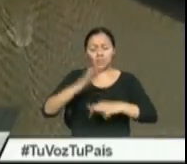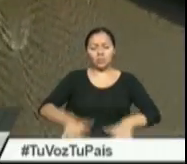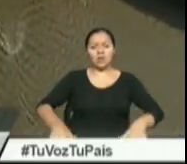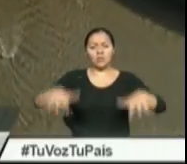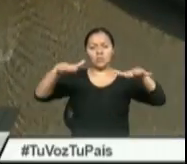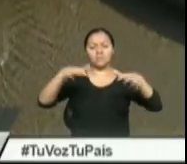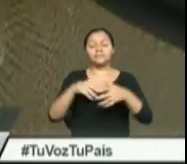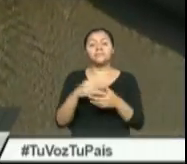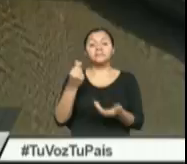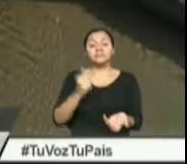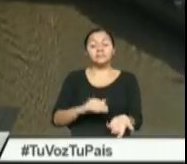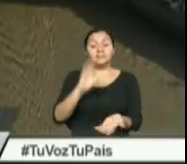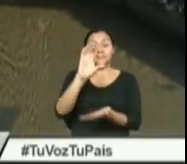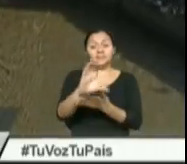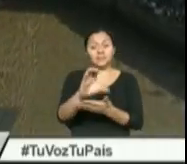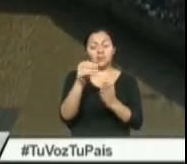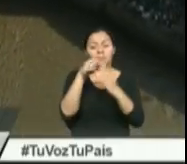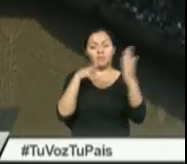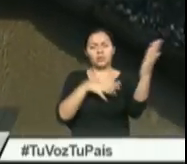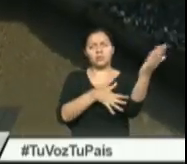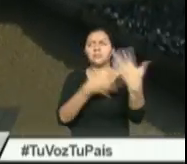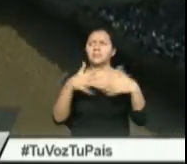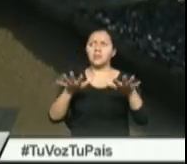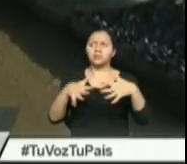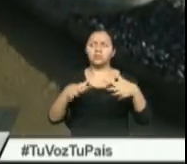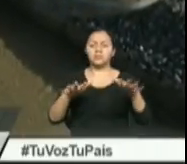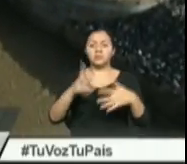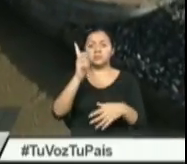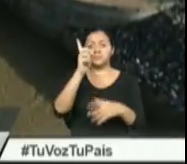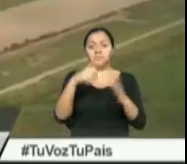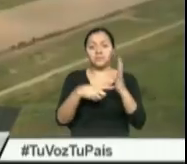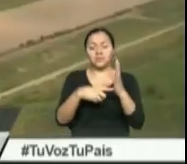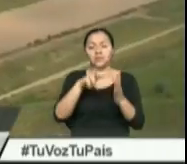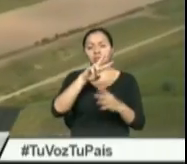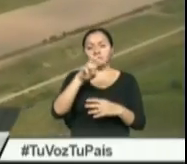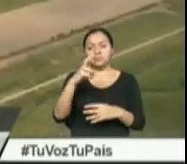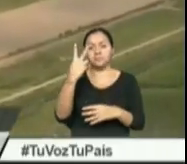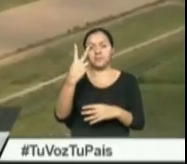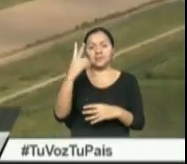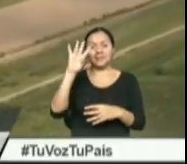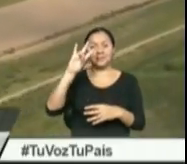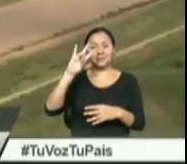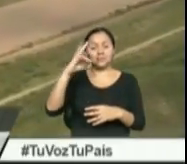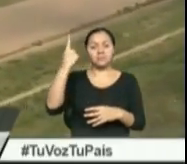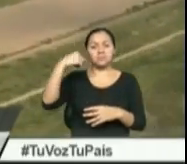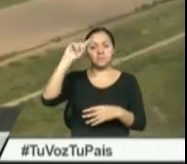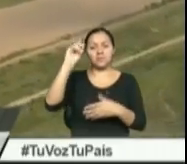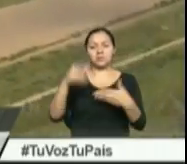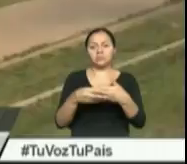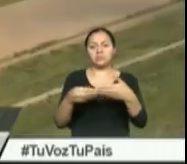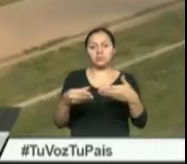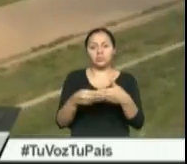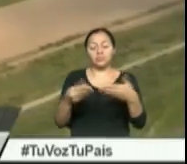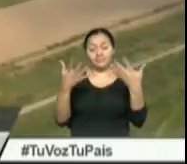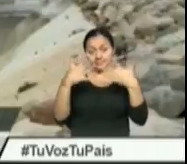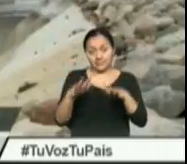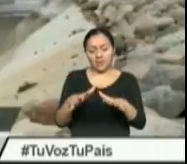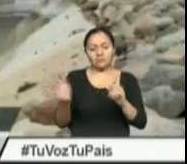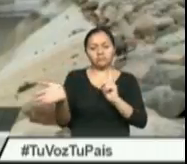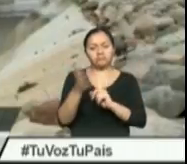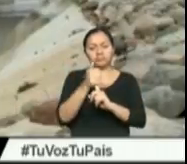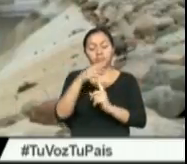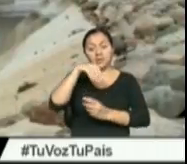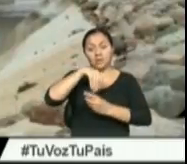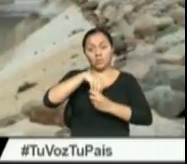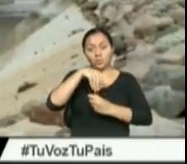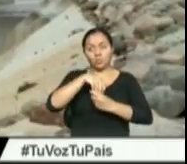inversión en estos megaproyectos es de aproximadamente 1.227 millones de dólares. Y con ello, se ha logrado un